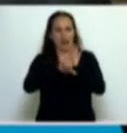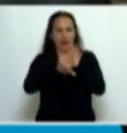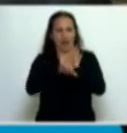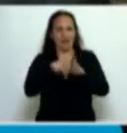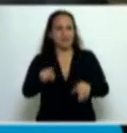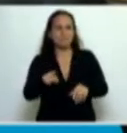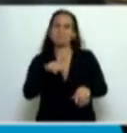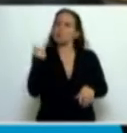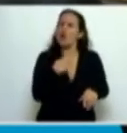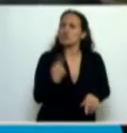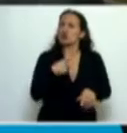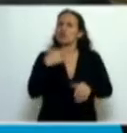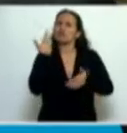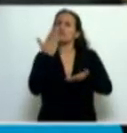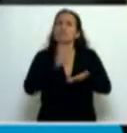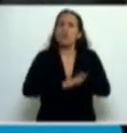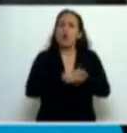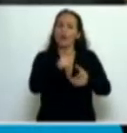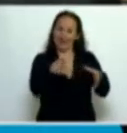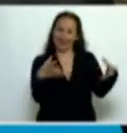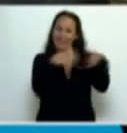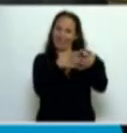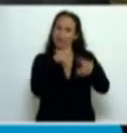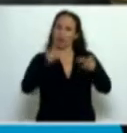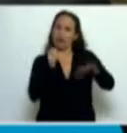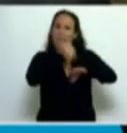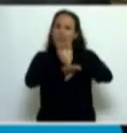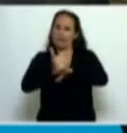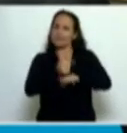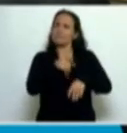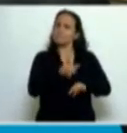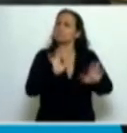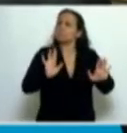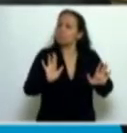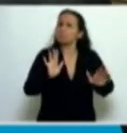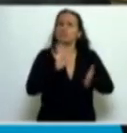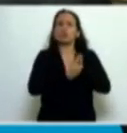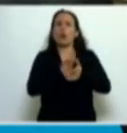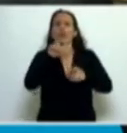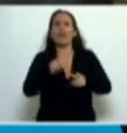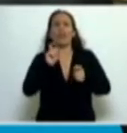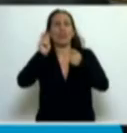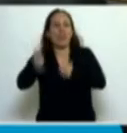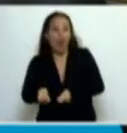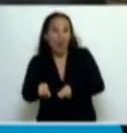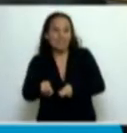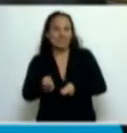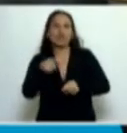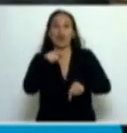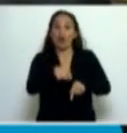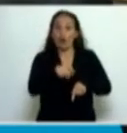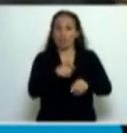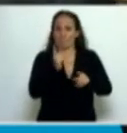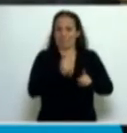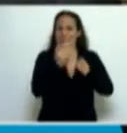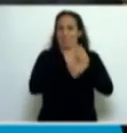demasiados reparos en la participación en el directorio de las empresas. La figura de la donación a la que recurrió el